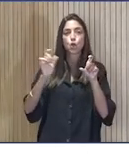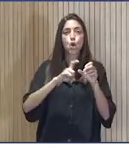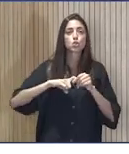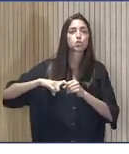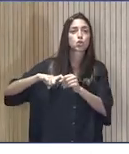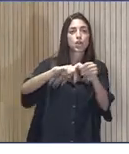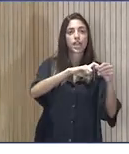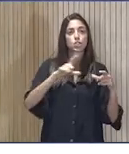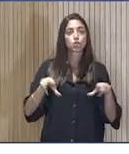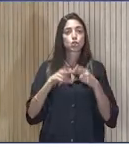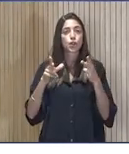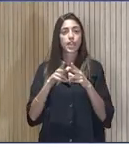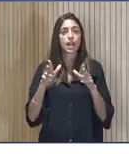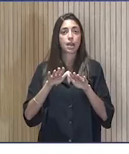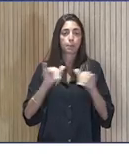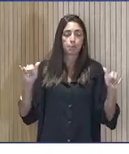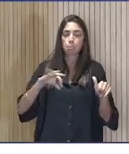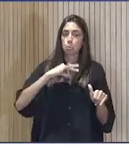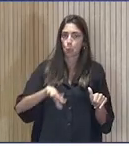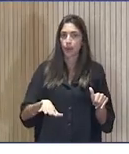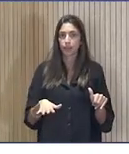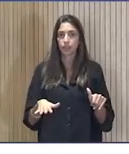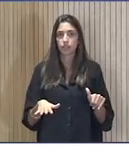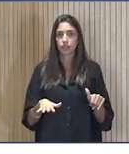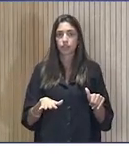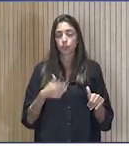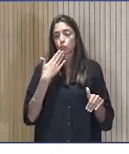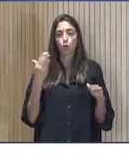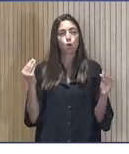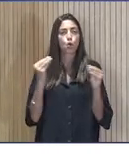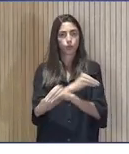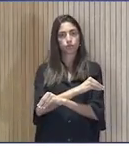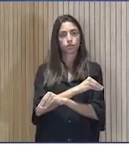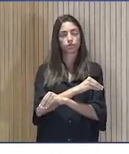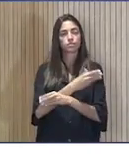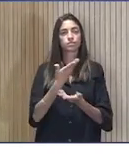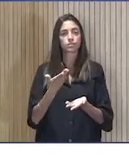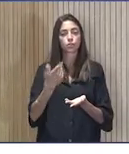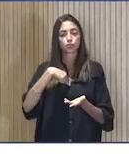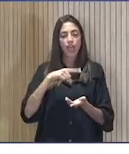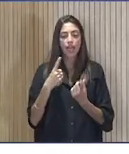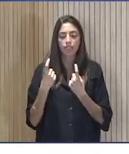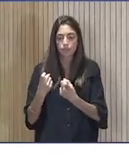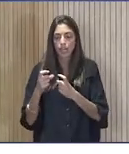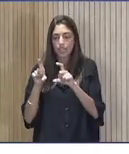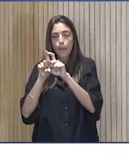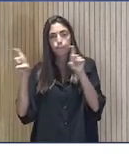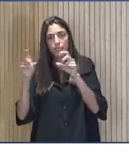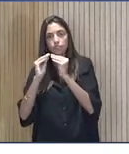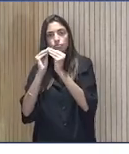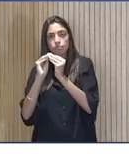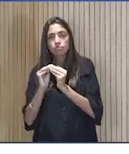social no son incompatibles. Son justo lo contrario. Necesitamos hacer empresa, necesitamos